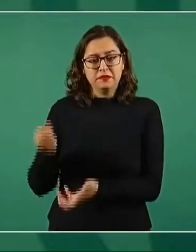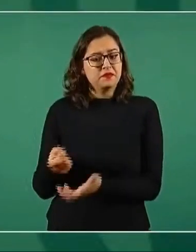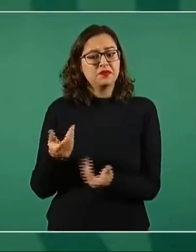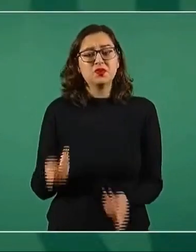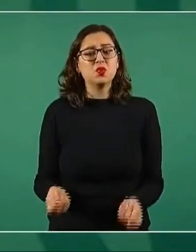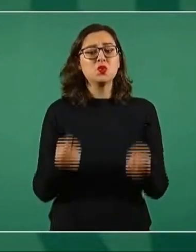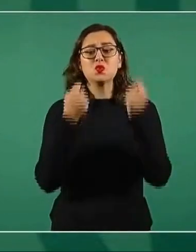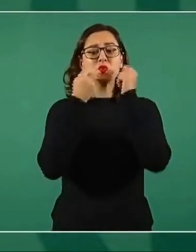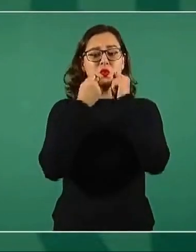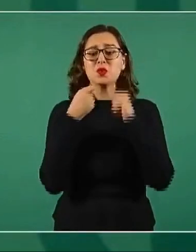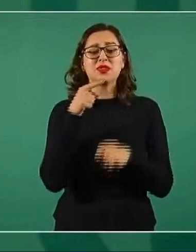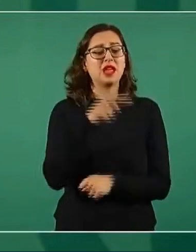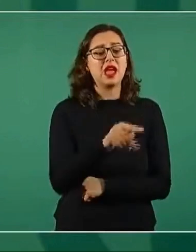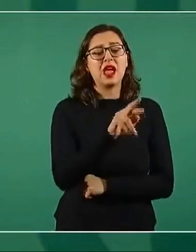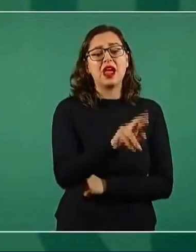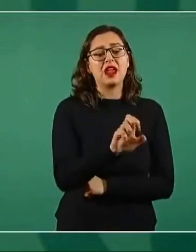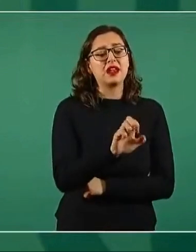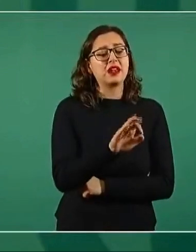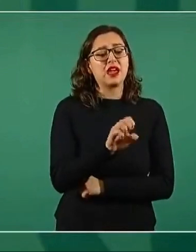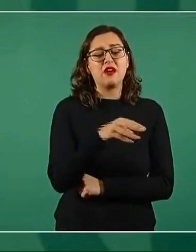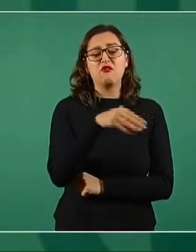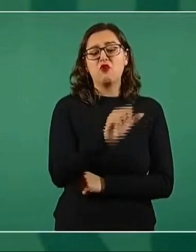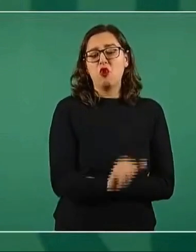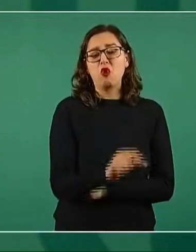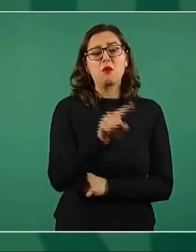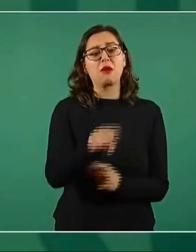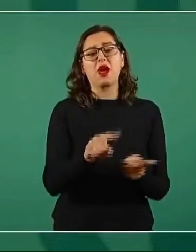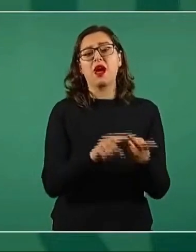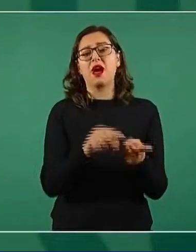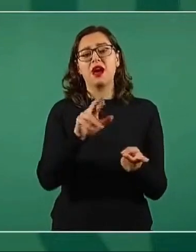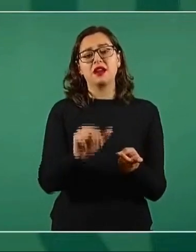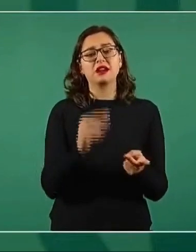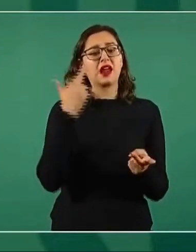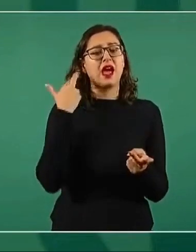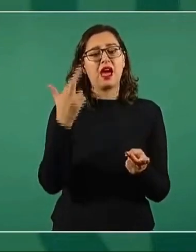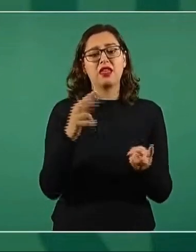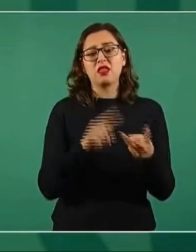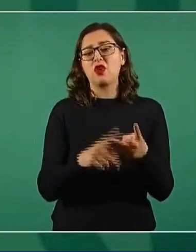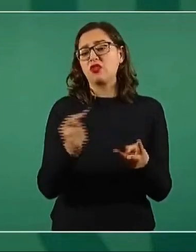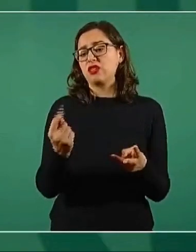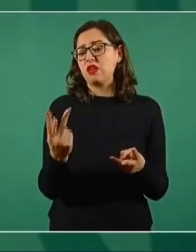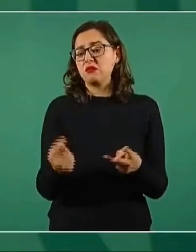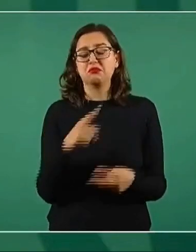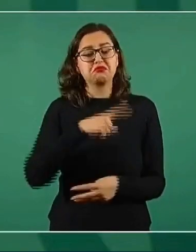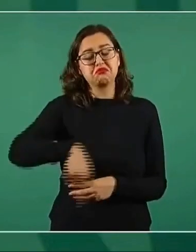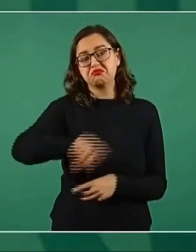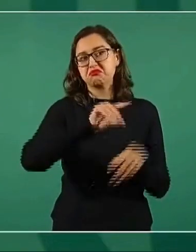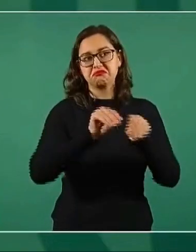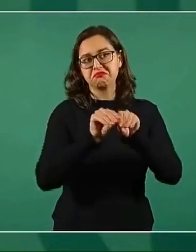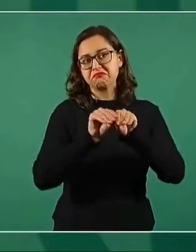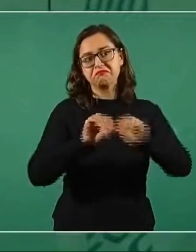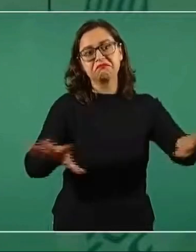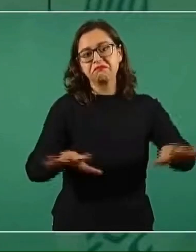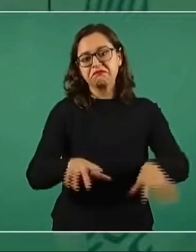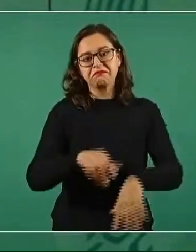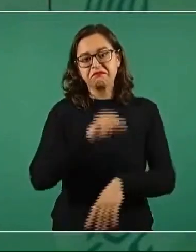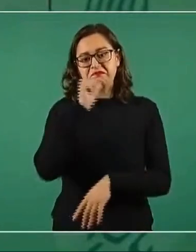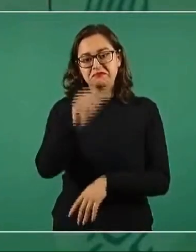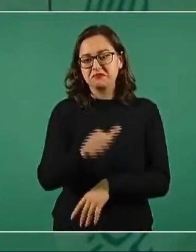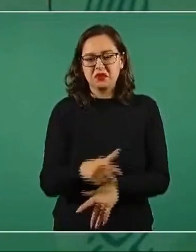mañana, ni lo digan hoy en la radio o en la televisión, es